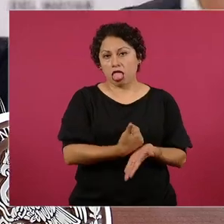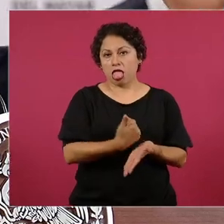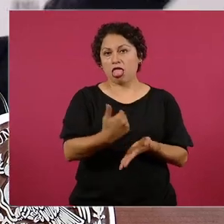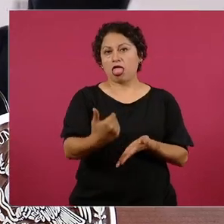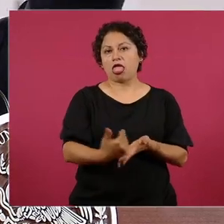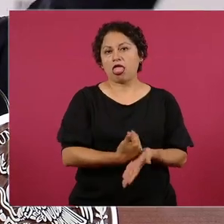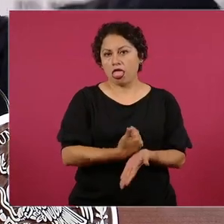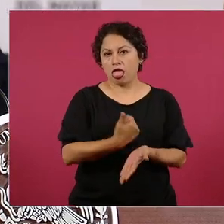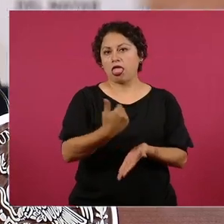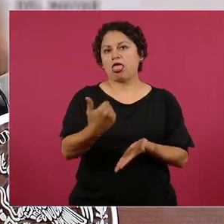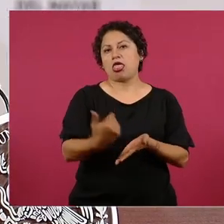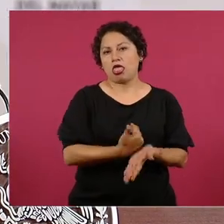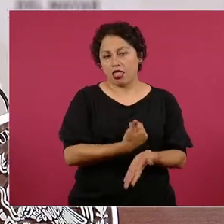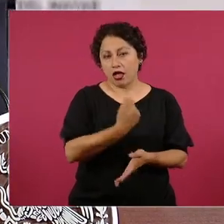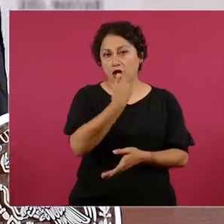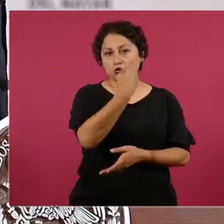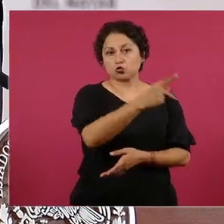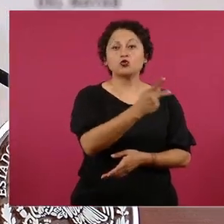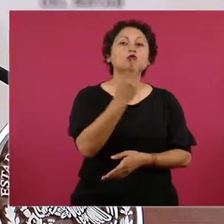con esa política